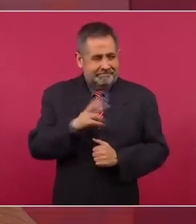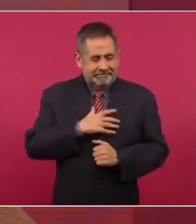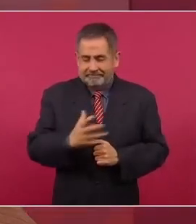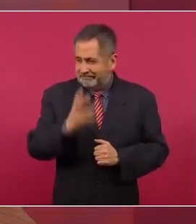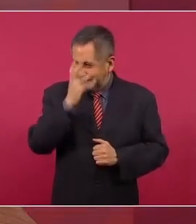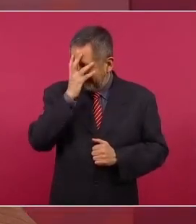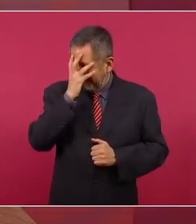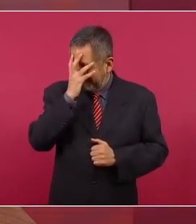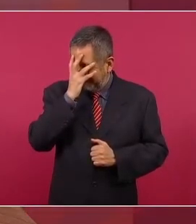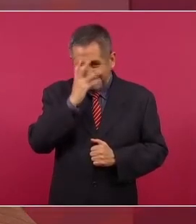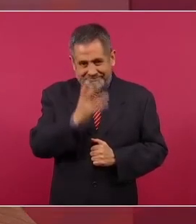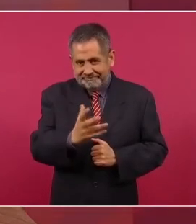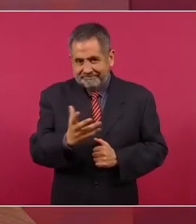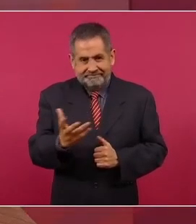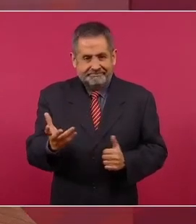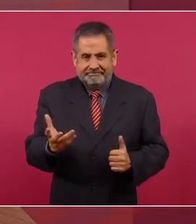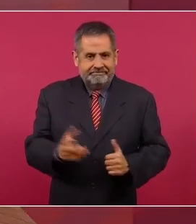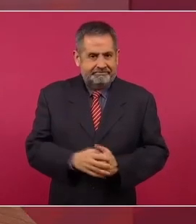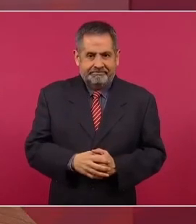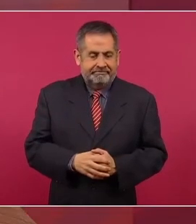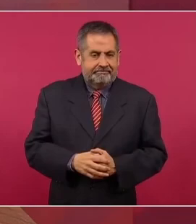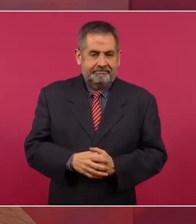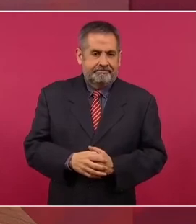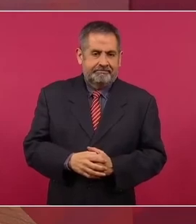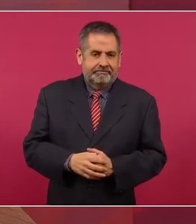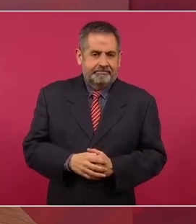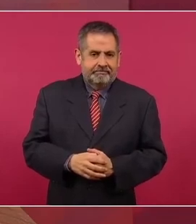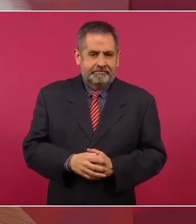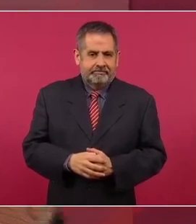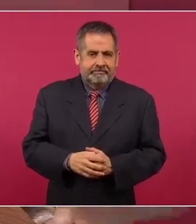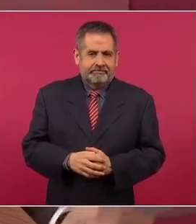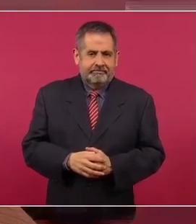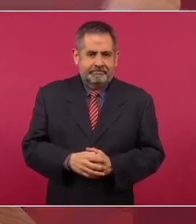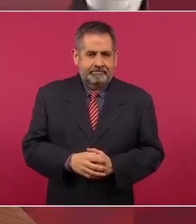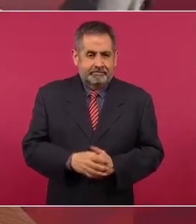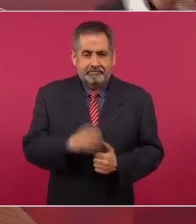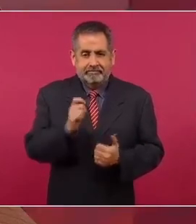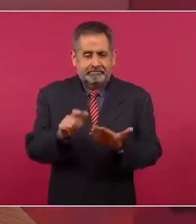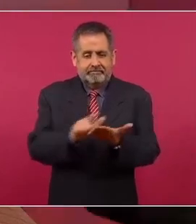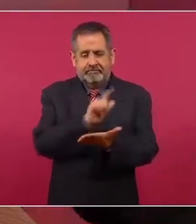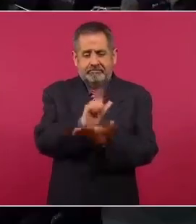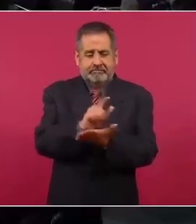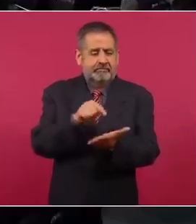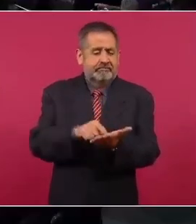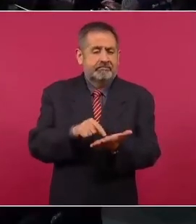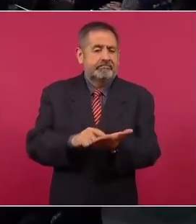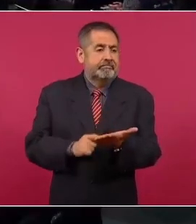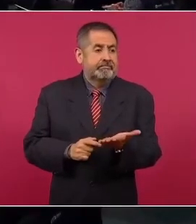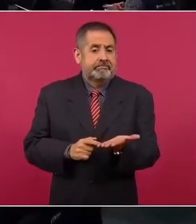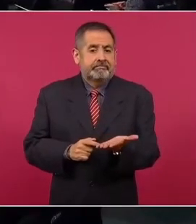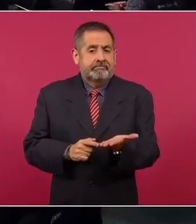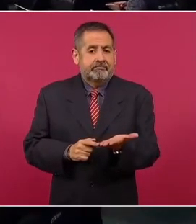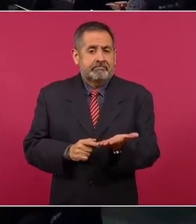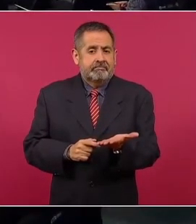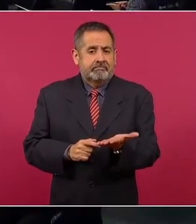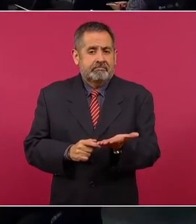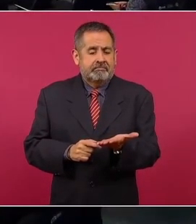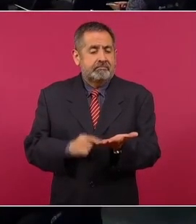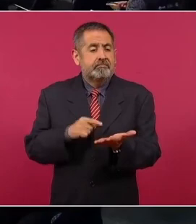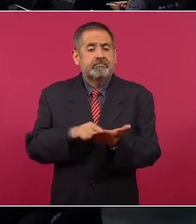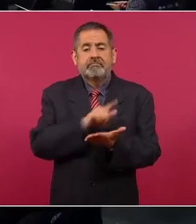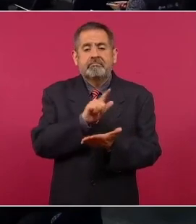que la ley se aplique